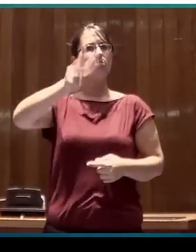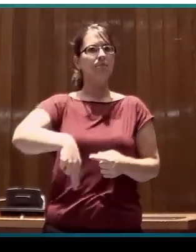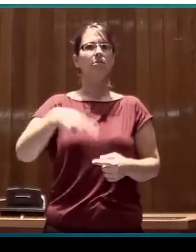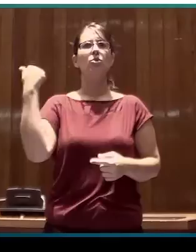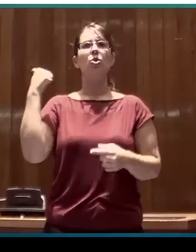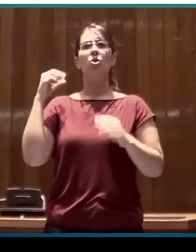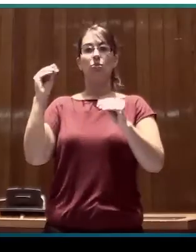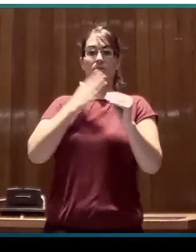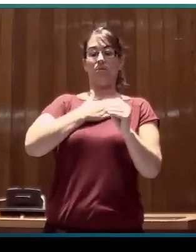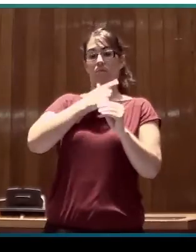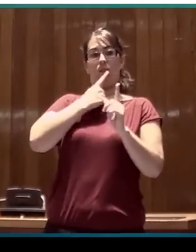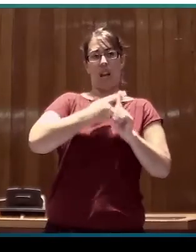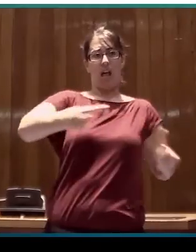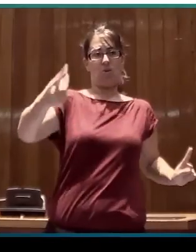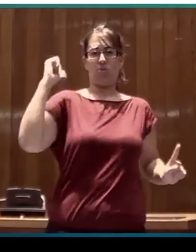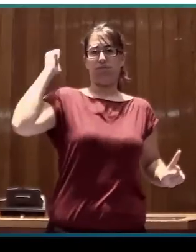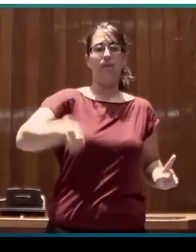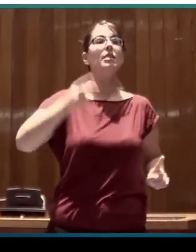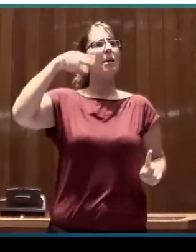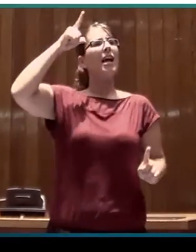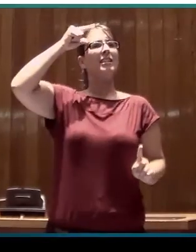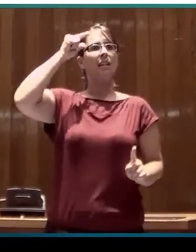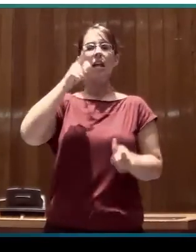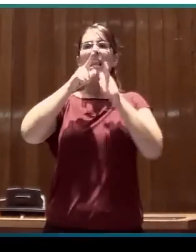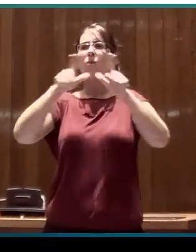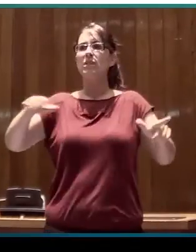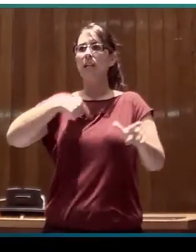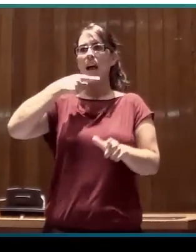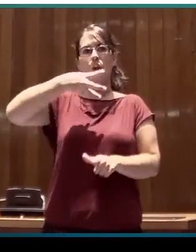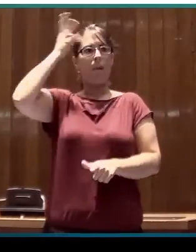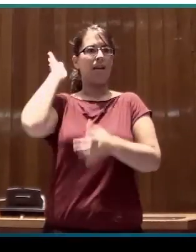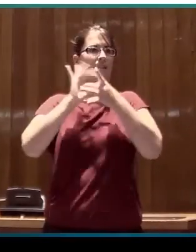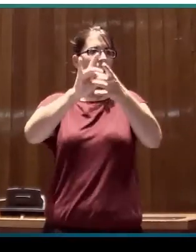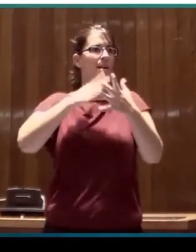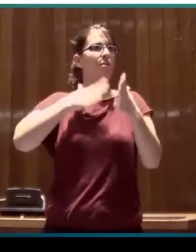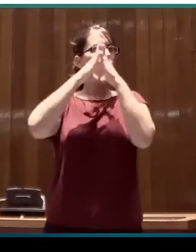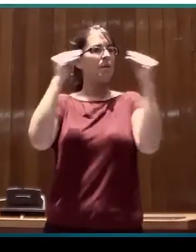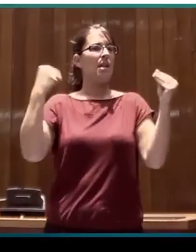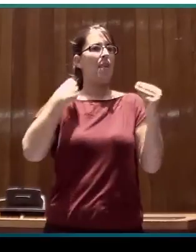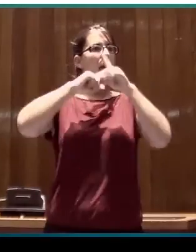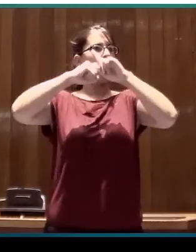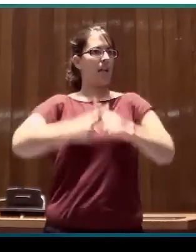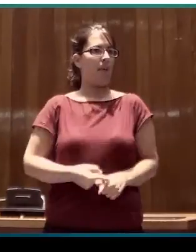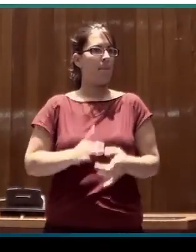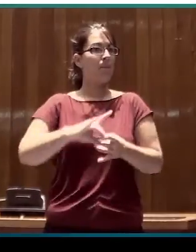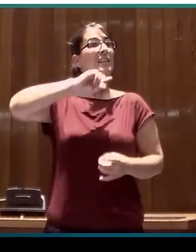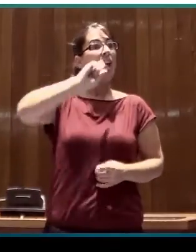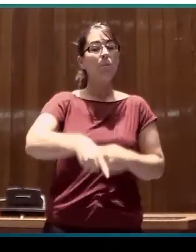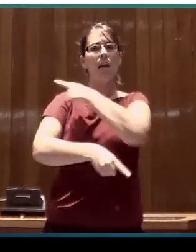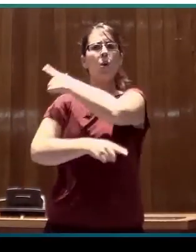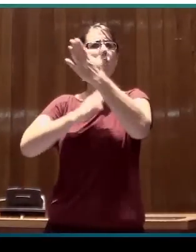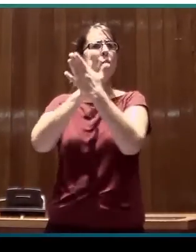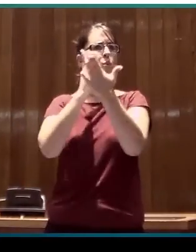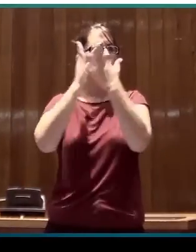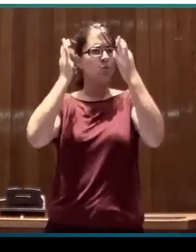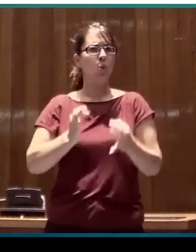periodo ICREA, catedrático de lingüística románica en la Universidad de Ámsterdam, y ha dictado cursos graduados no solo en